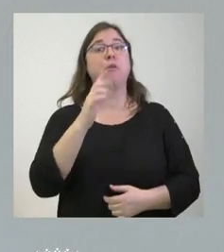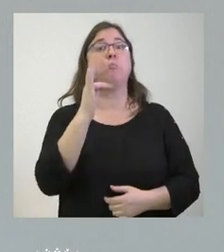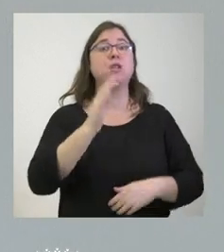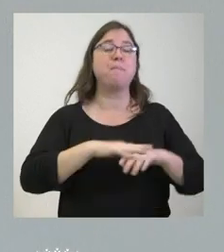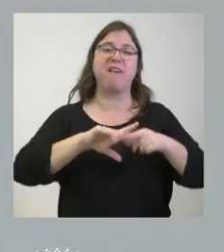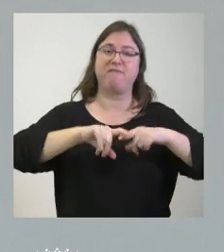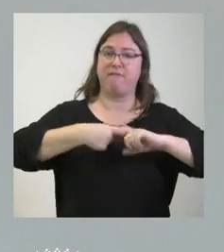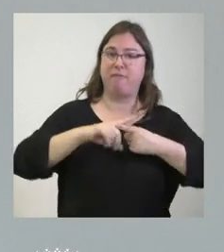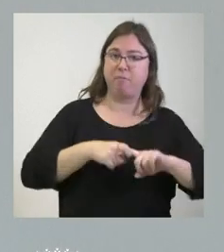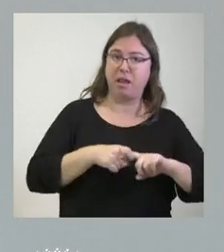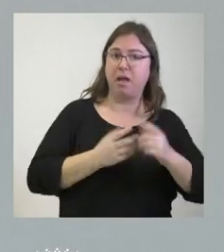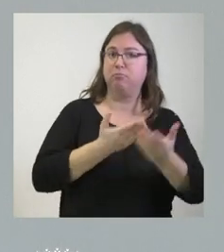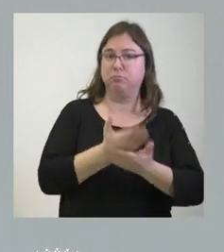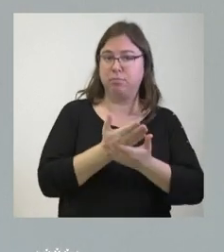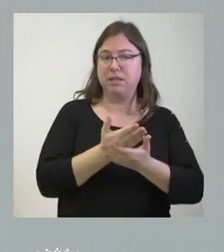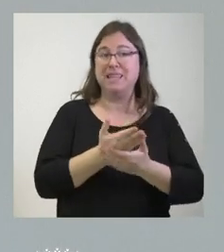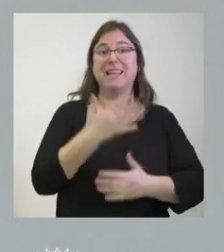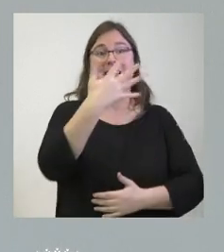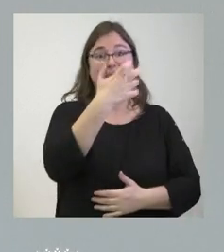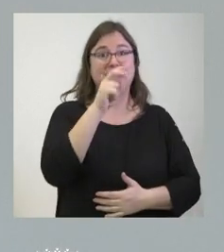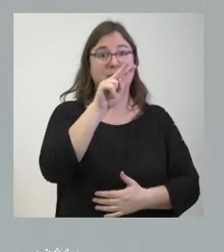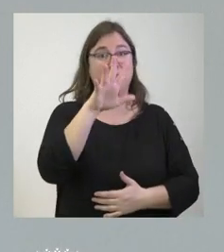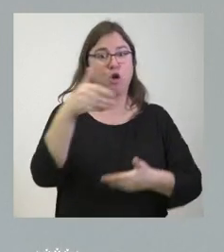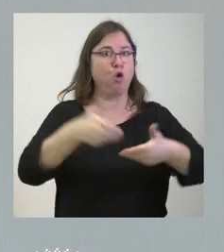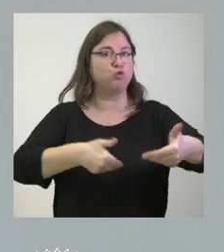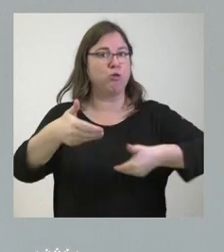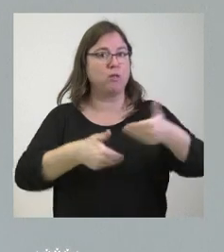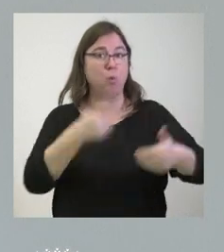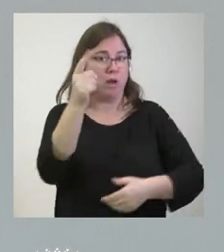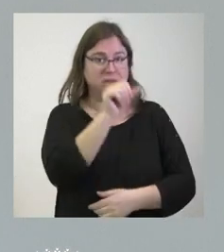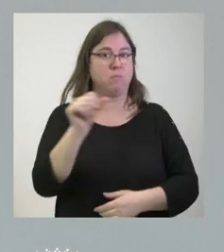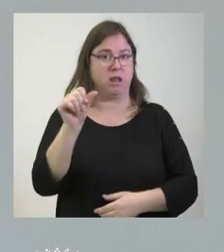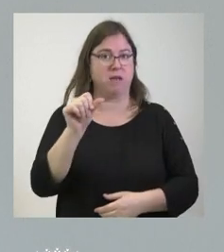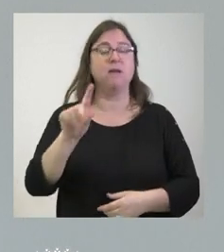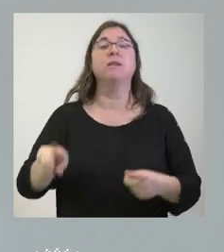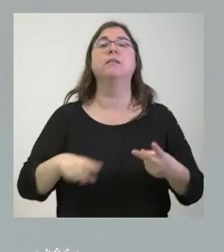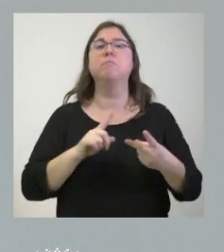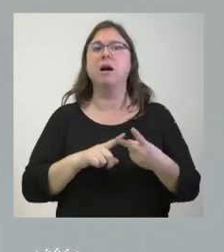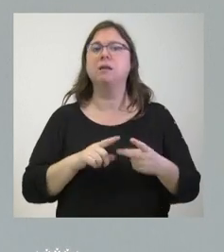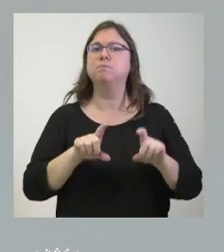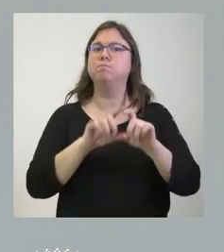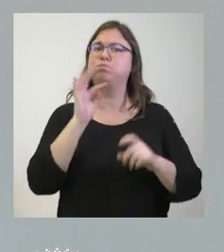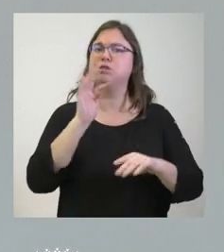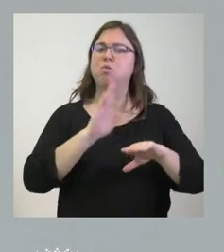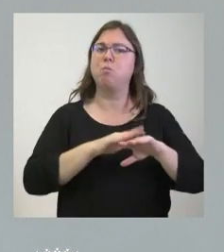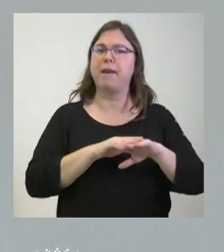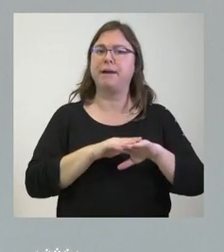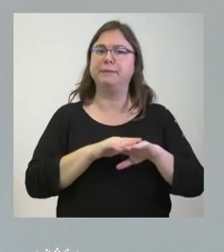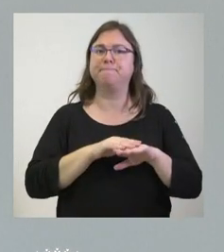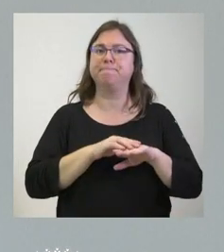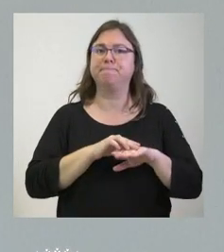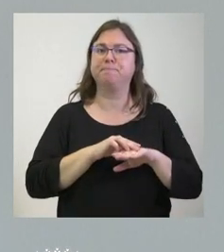las familias que lo están solicitando 525 solicitudes en la primera semana y bien valorado por el conjunto de